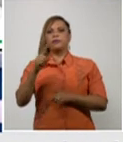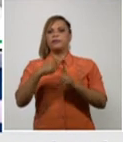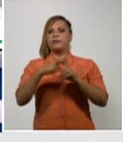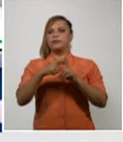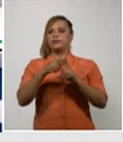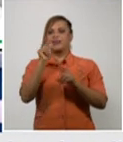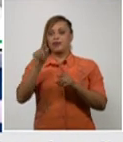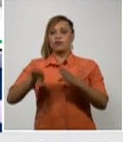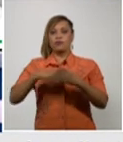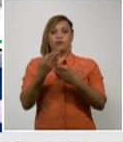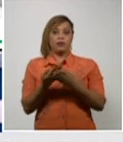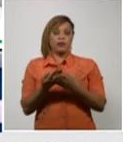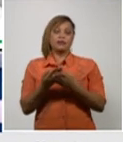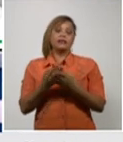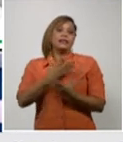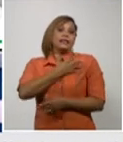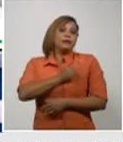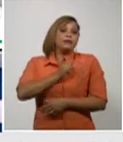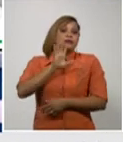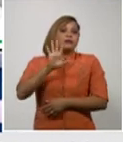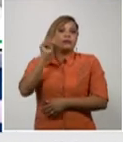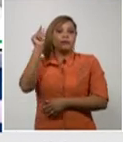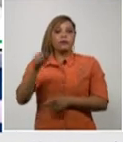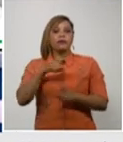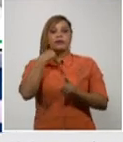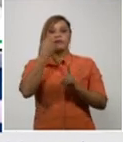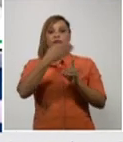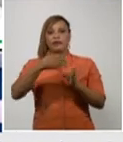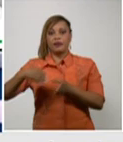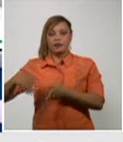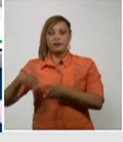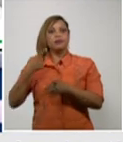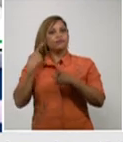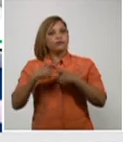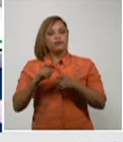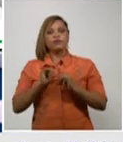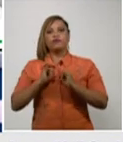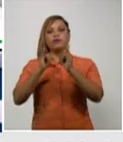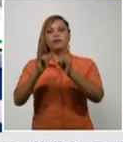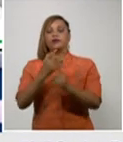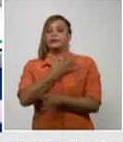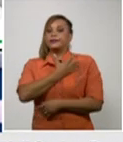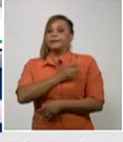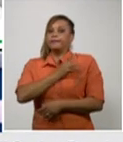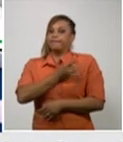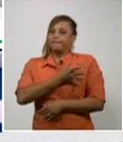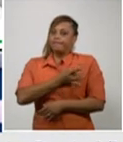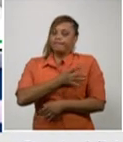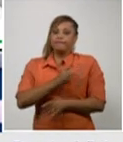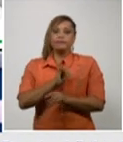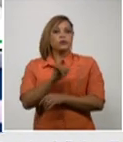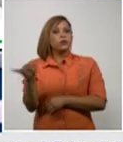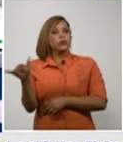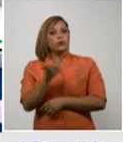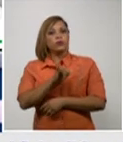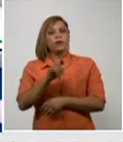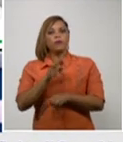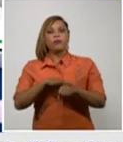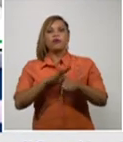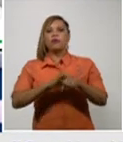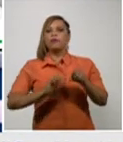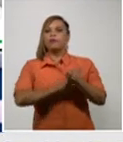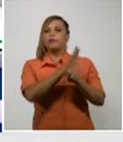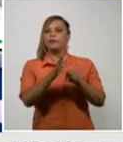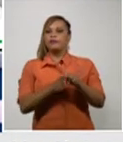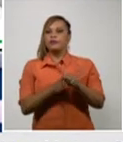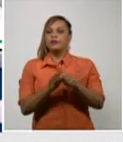lamentablemente 5 fallecidos otra información dolorosa en esta jornada como consecuencia de la enfermedad y